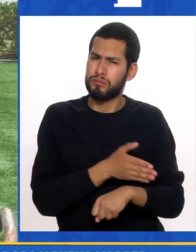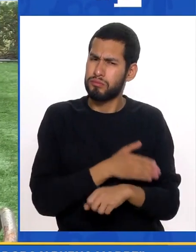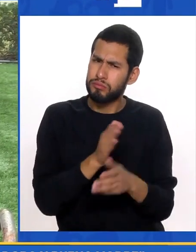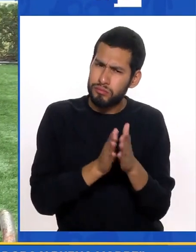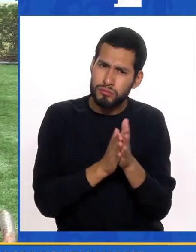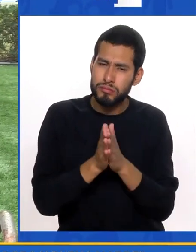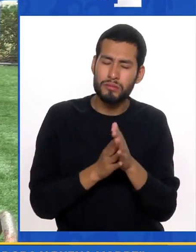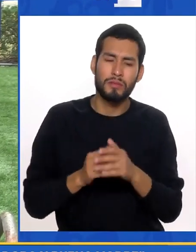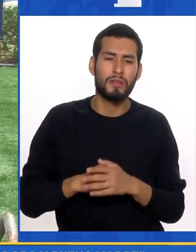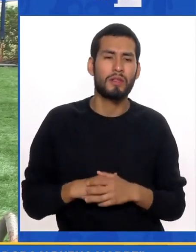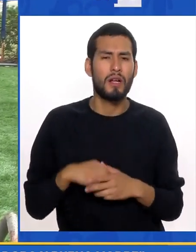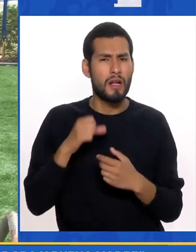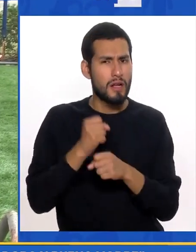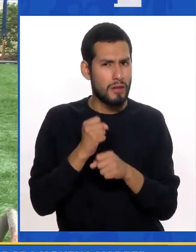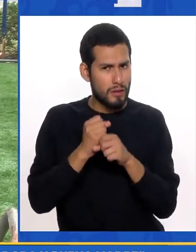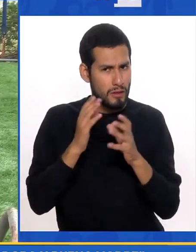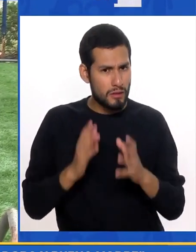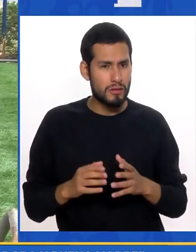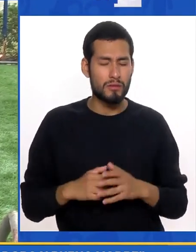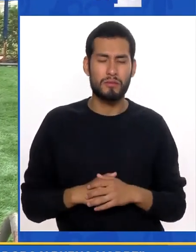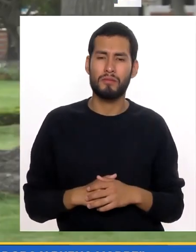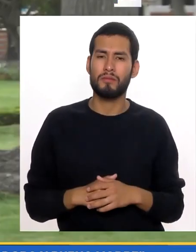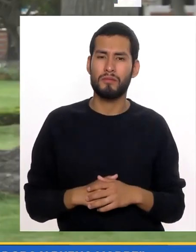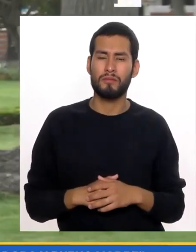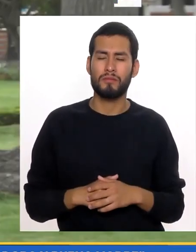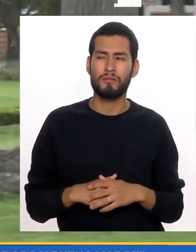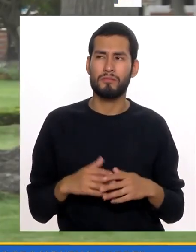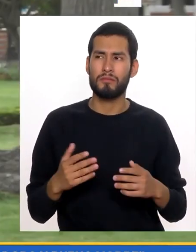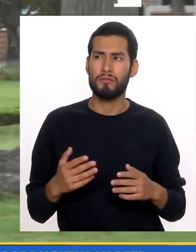progresar Muy trabajadora